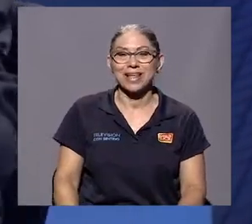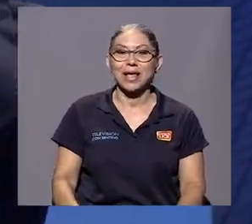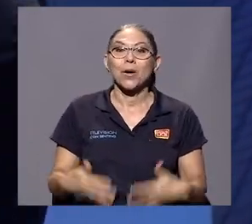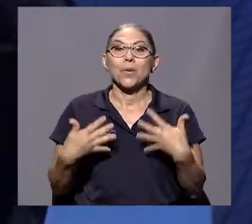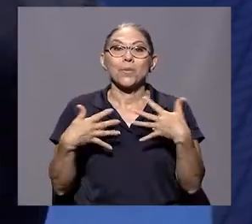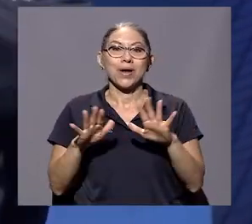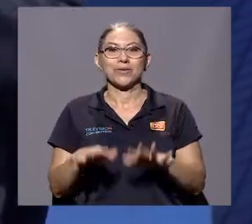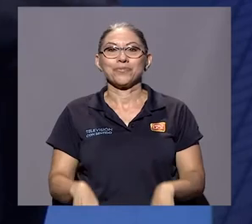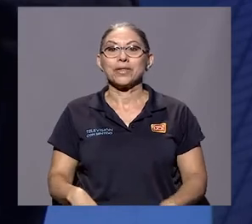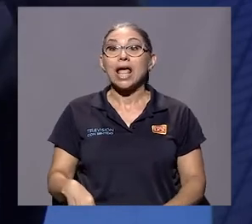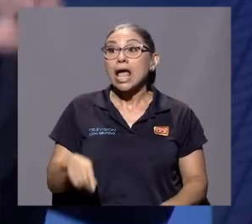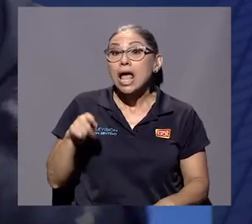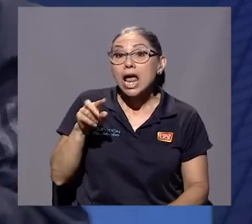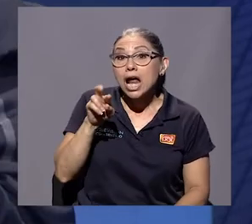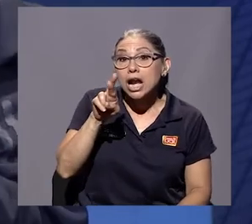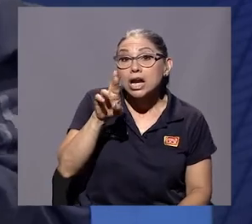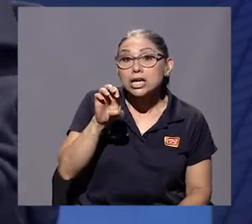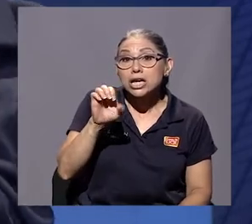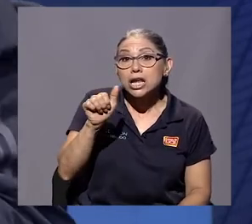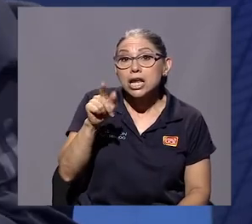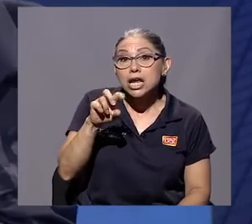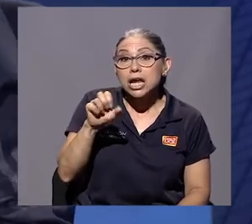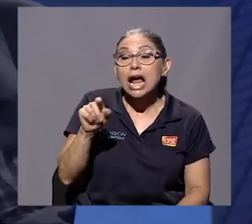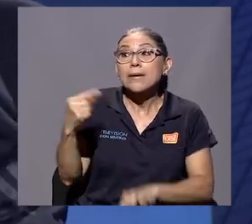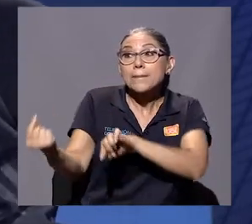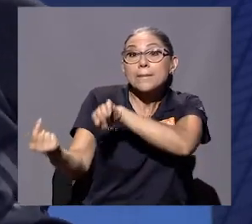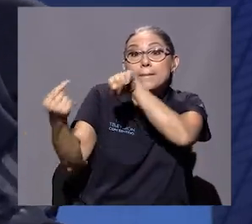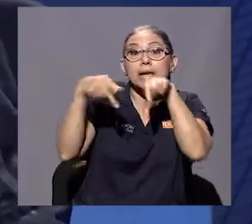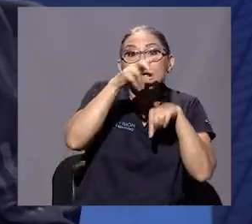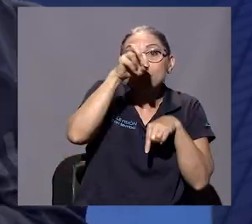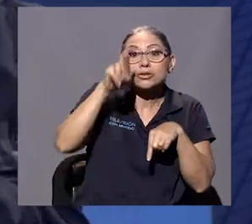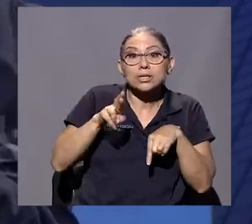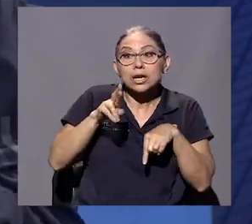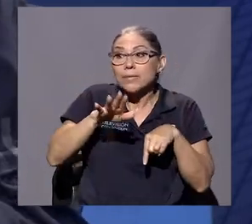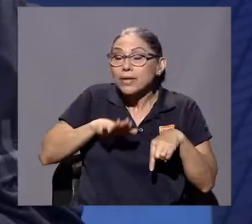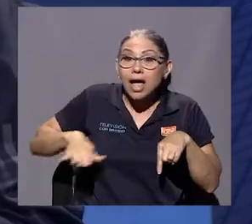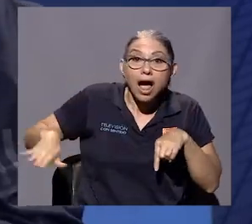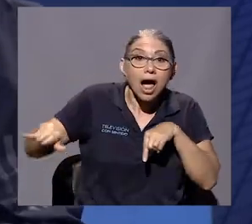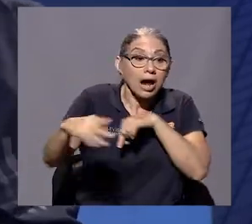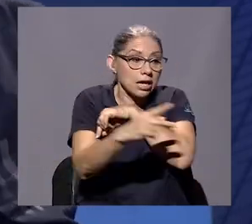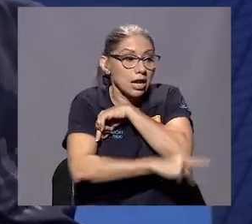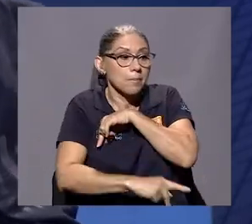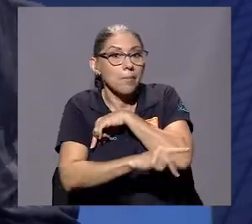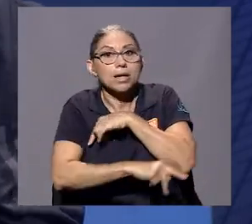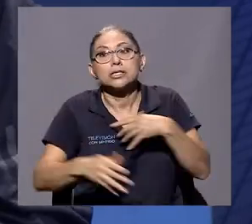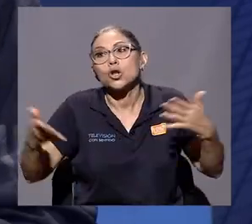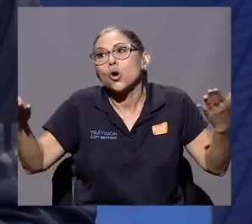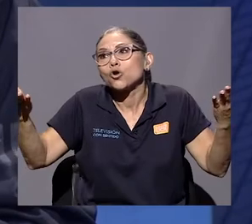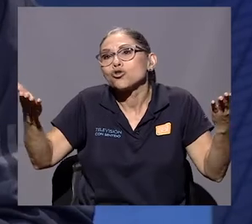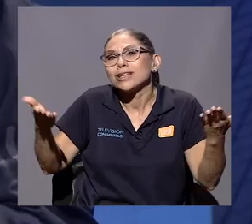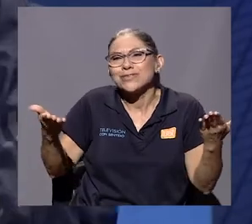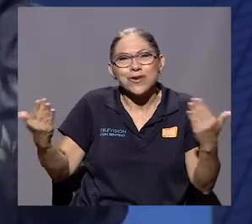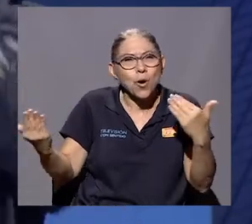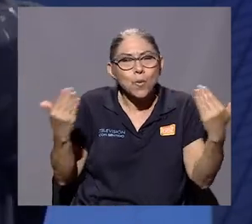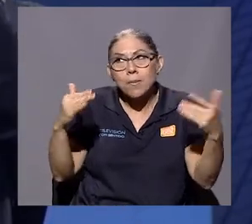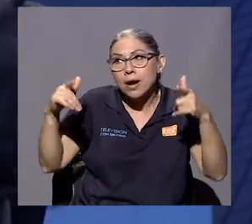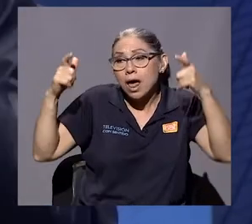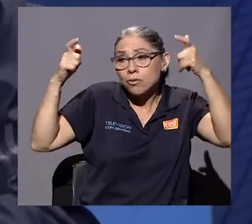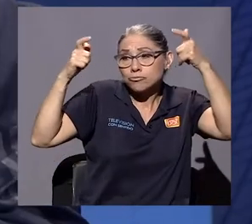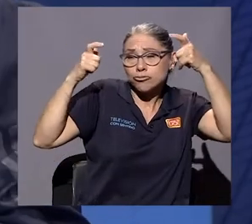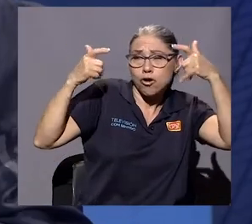venía Regan, el país lo recibió como quien recibe, como colonia que recibe un emperador de visita,